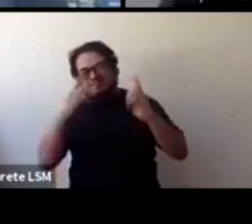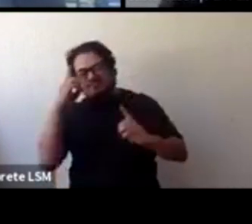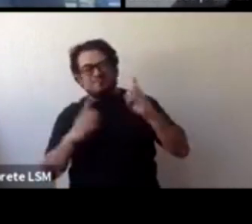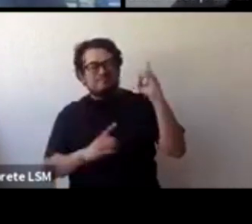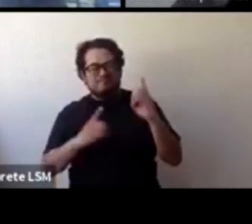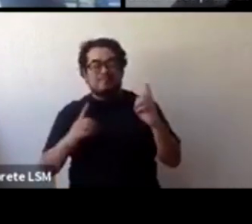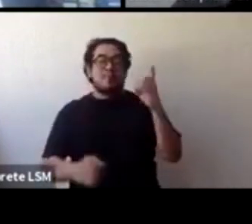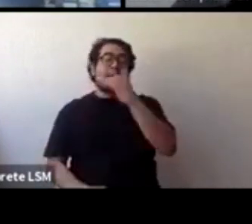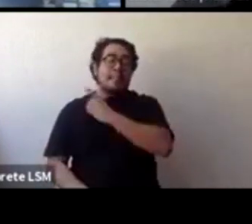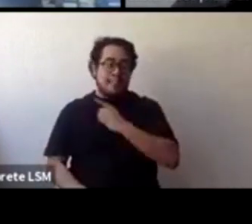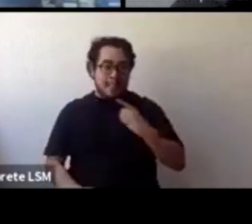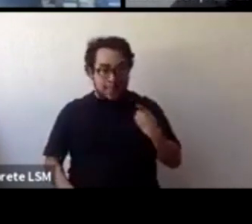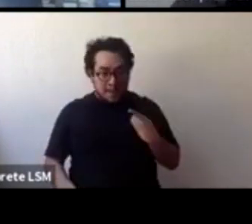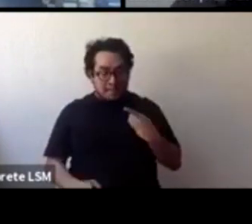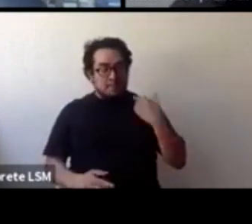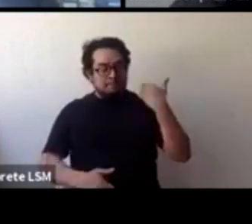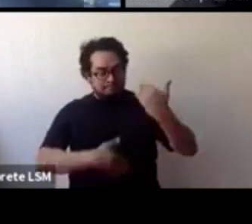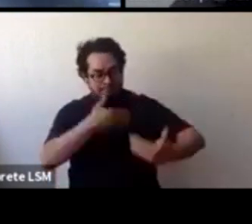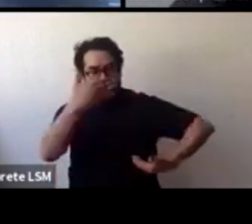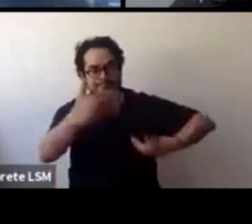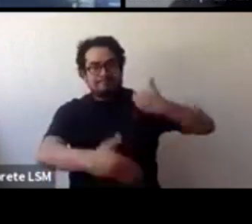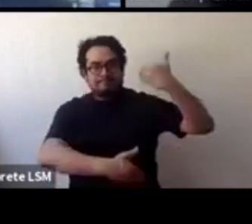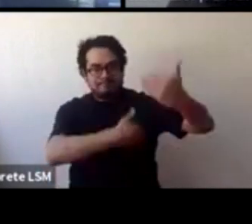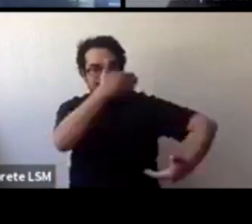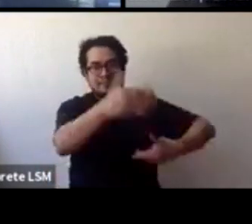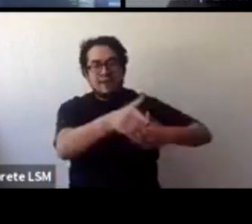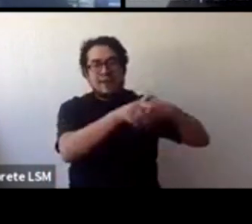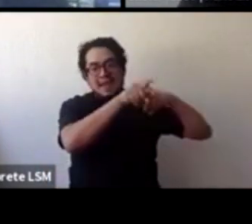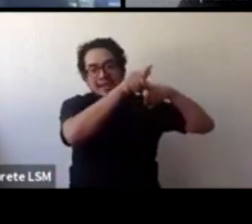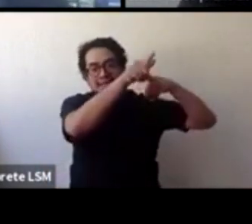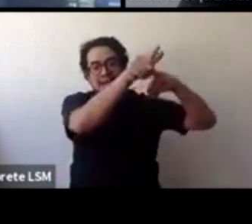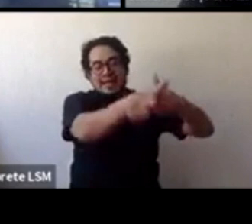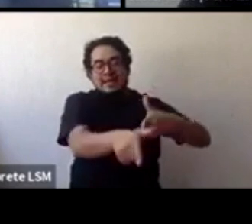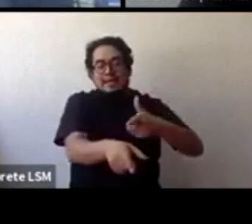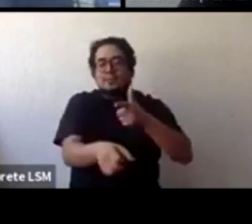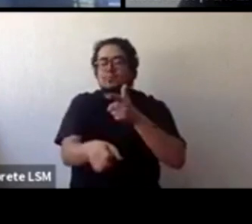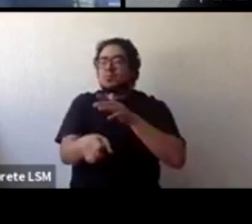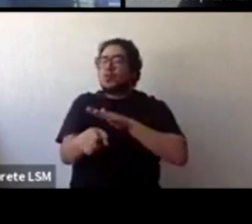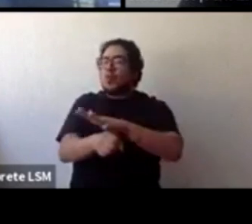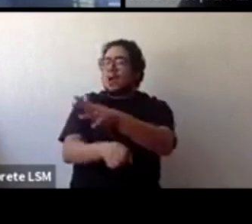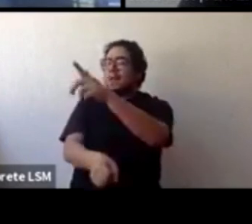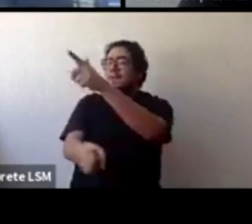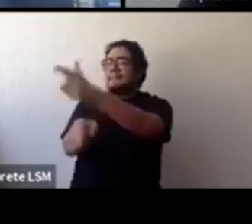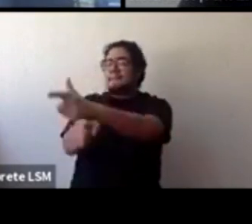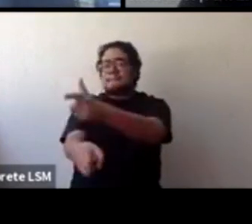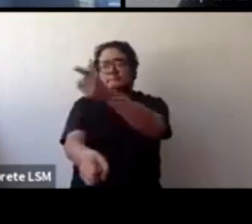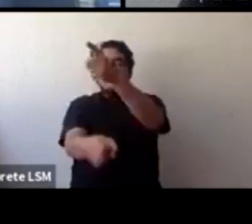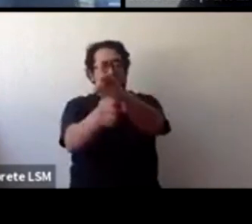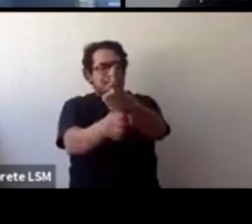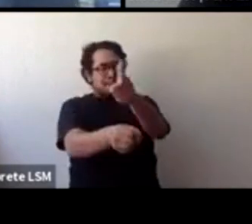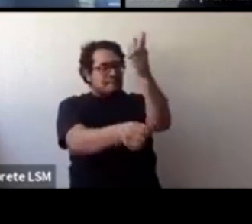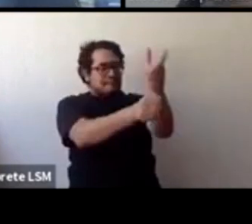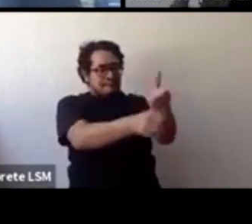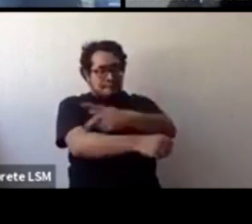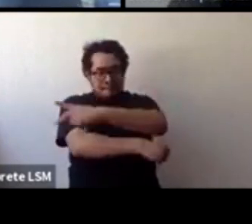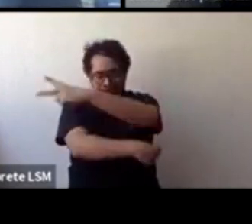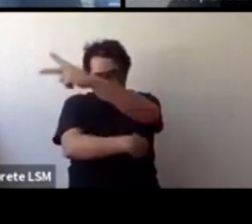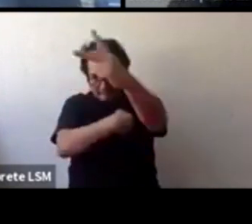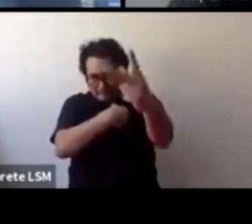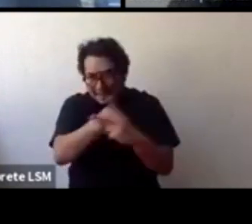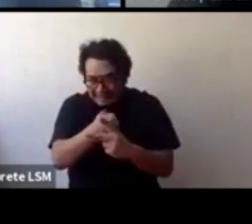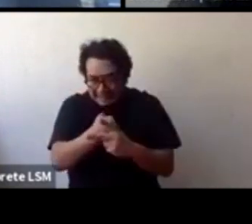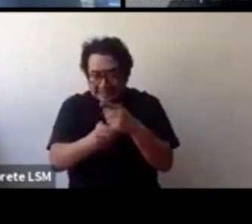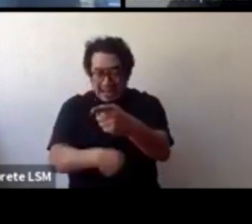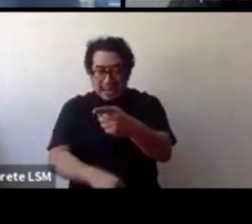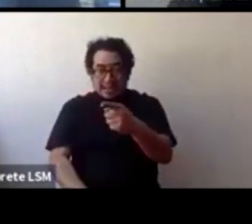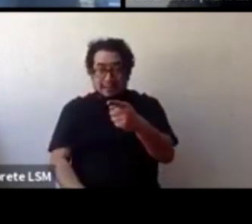continuar identificando dónde están cada uno de los países y de nuevo, no hay una solución, no hay una